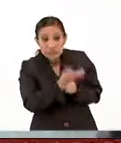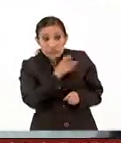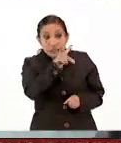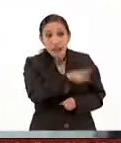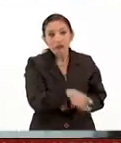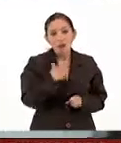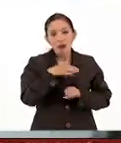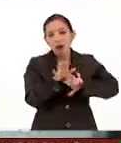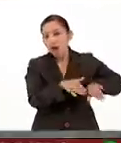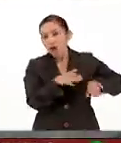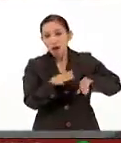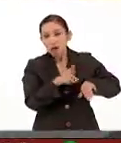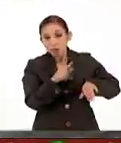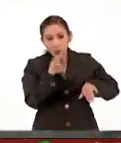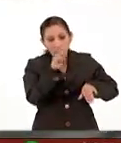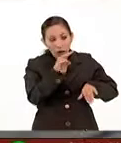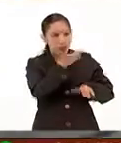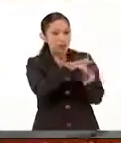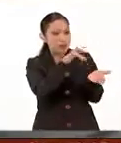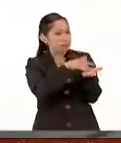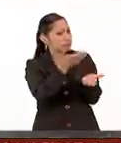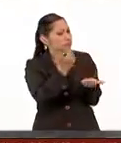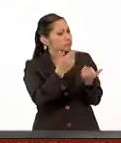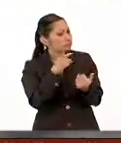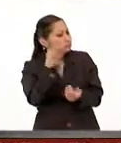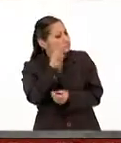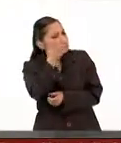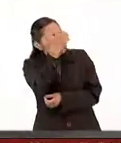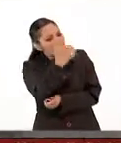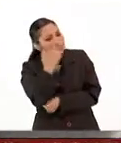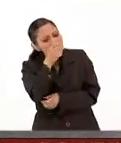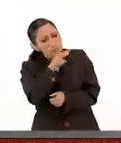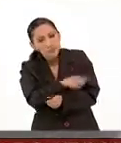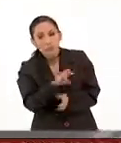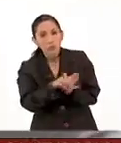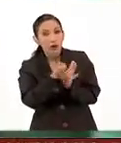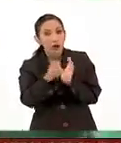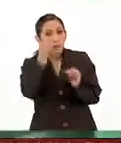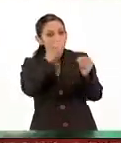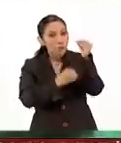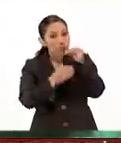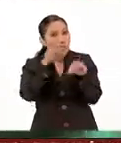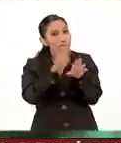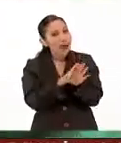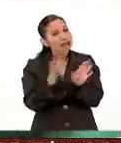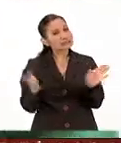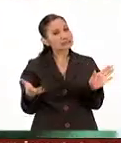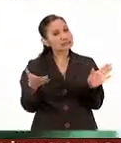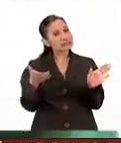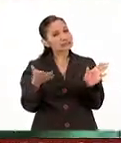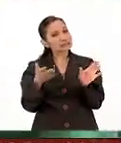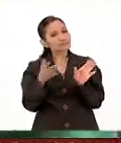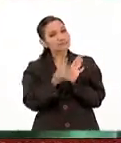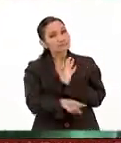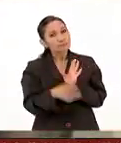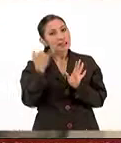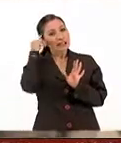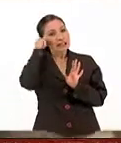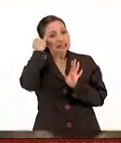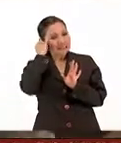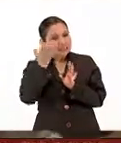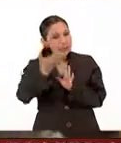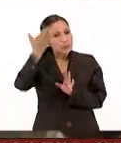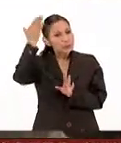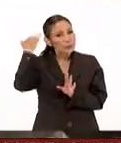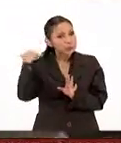adaptados a estas nuevas necesidades. Me refiero a alimentos más de origen autóctono,